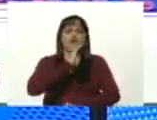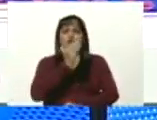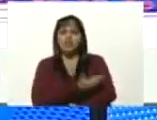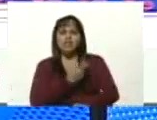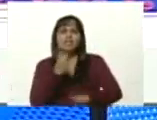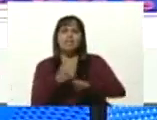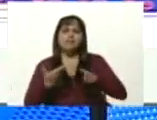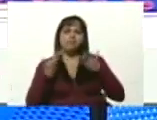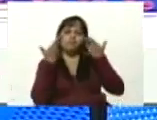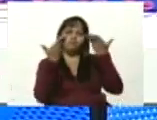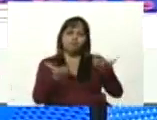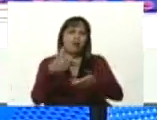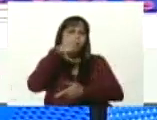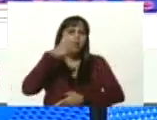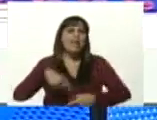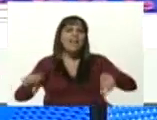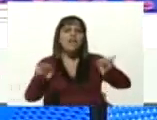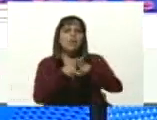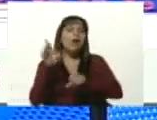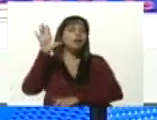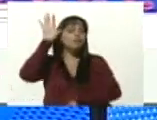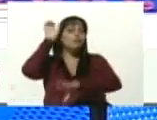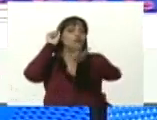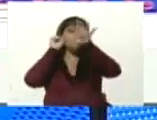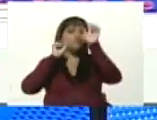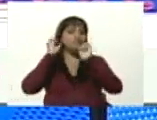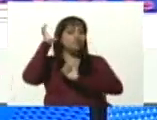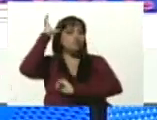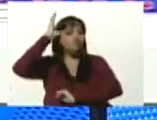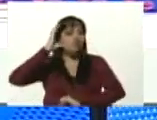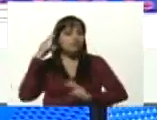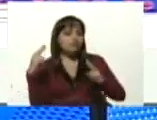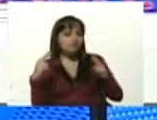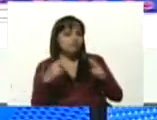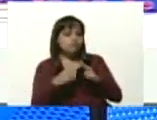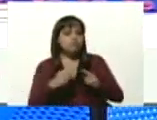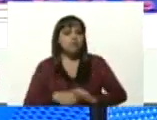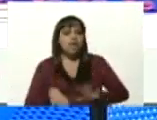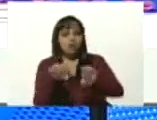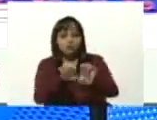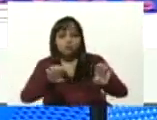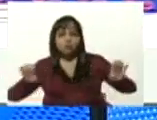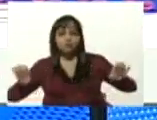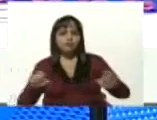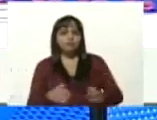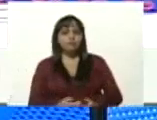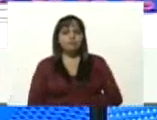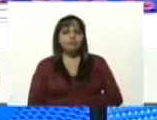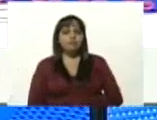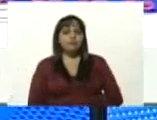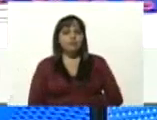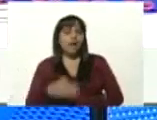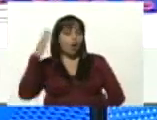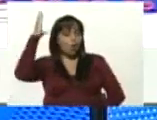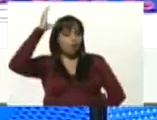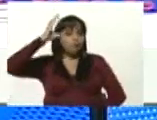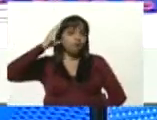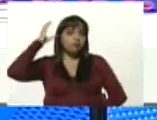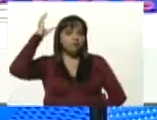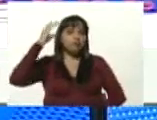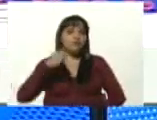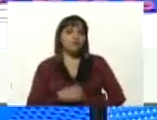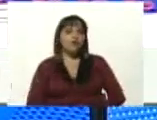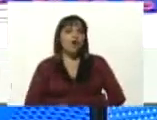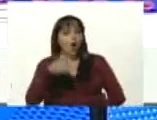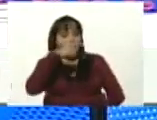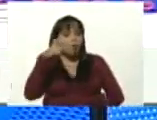darle al pueblo es el poder del conocimiento, de la educación, de la conciencia. Un